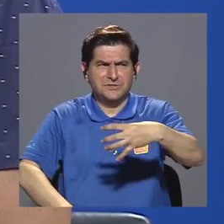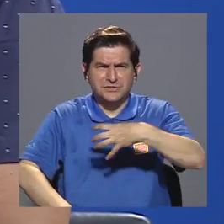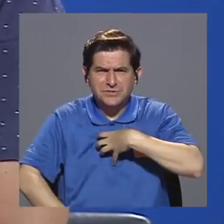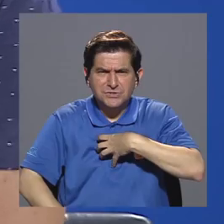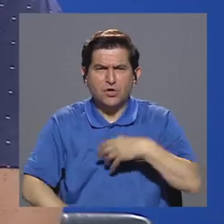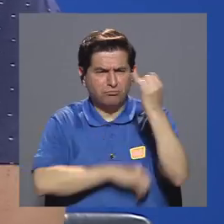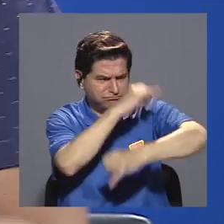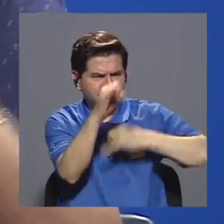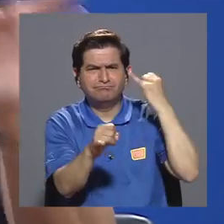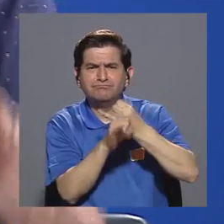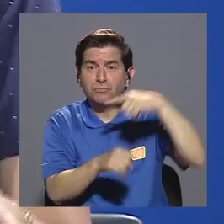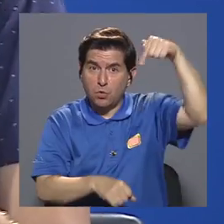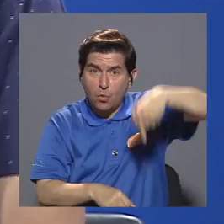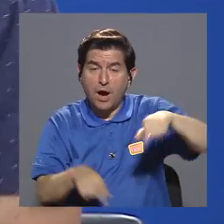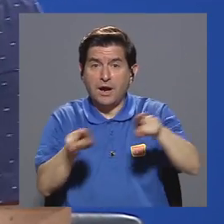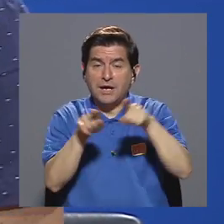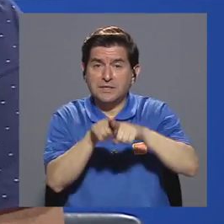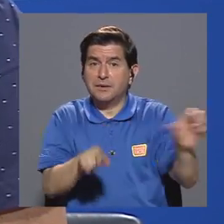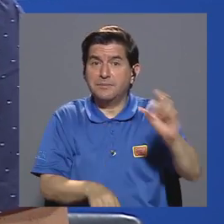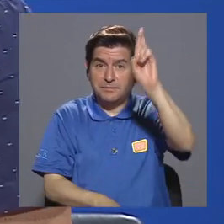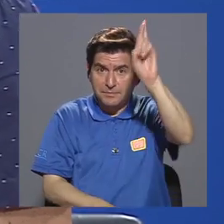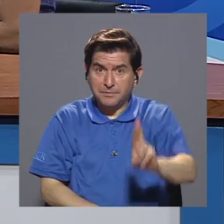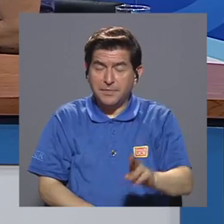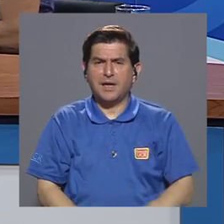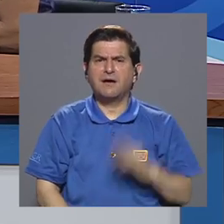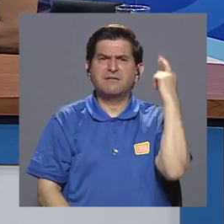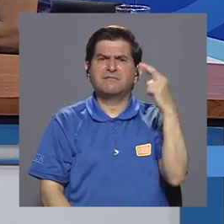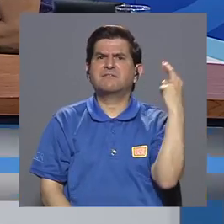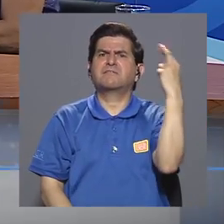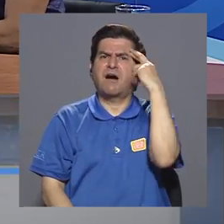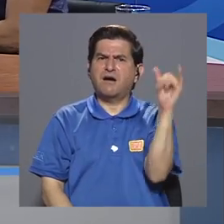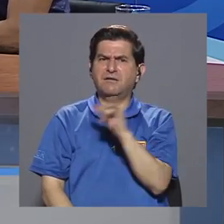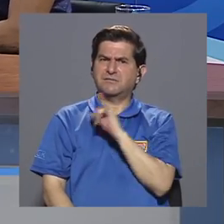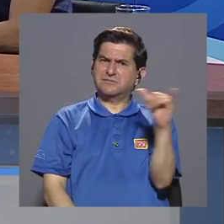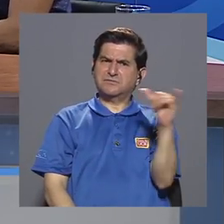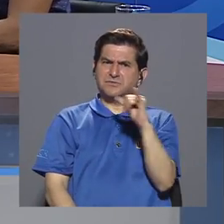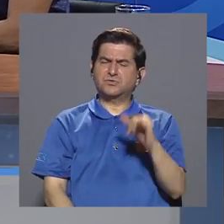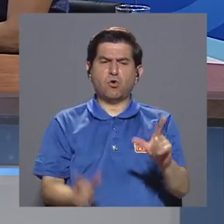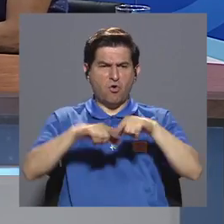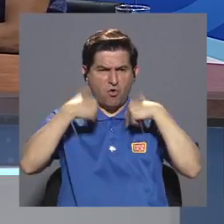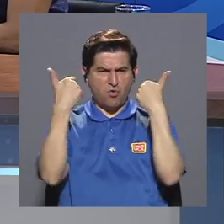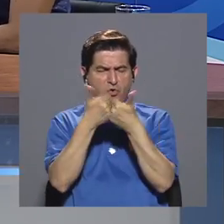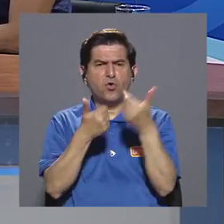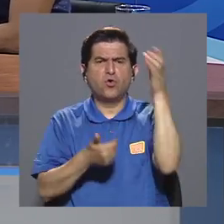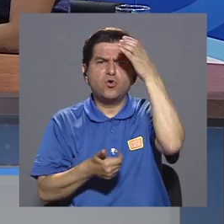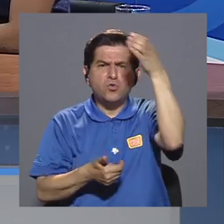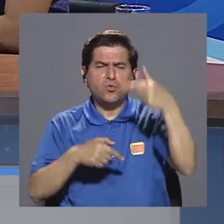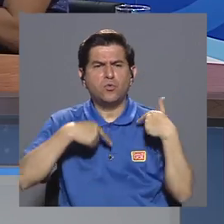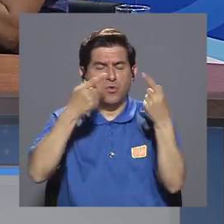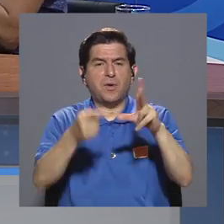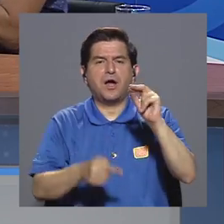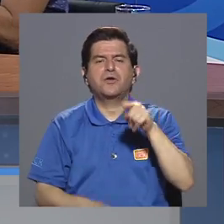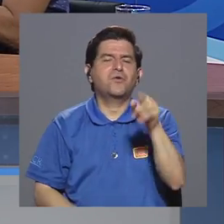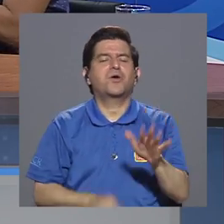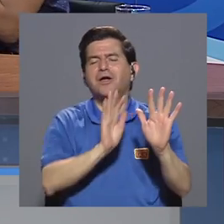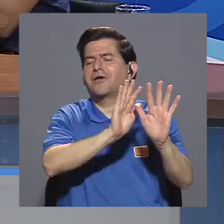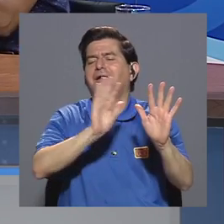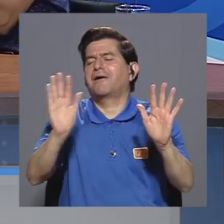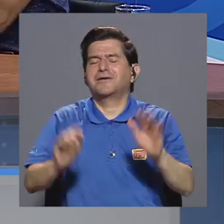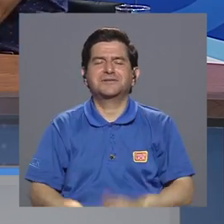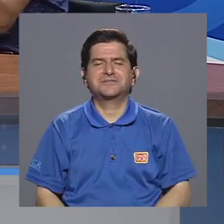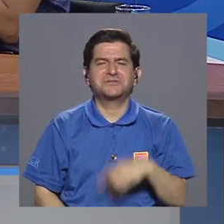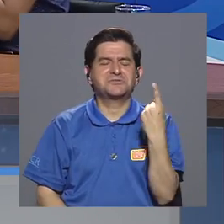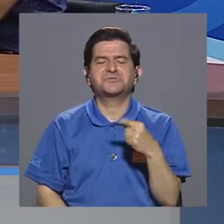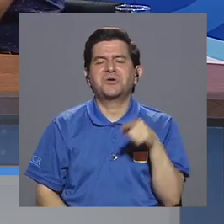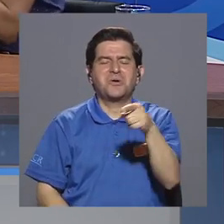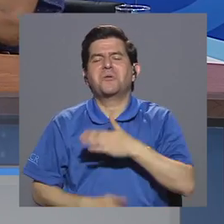protesta a nivel internacional o aquí en las calles de Costa Rica, por qué también van los grupos culturales que no es un adorno y que no